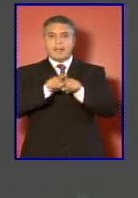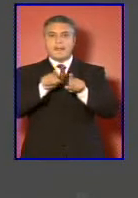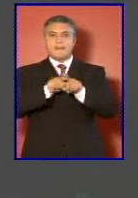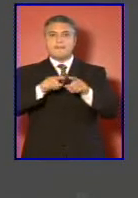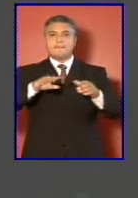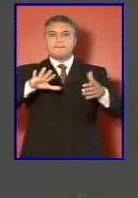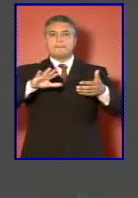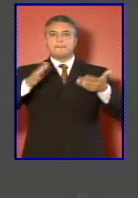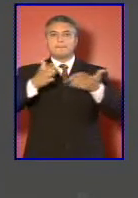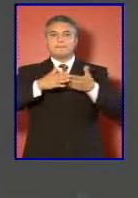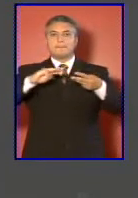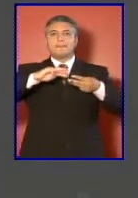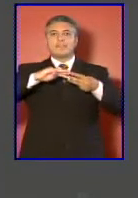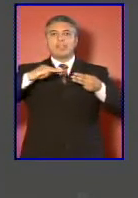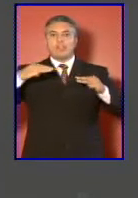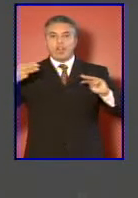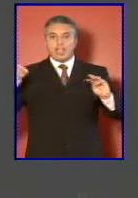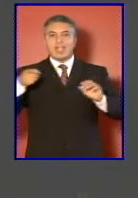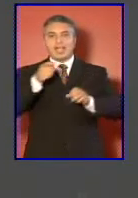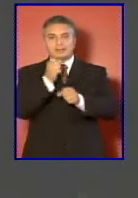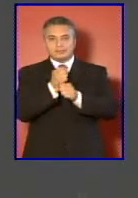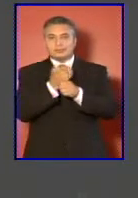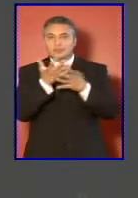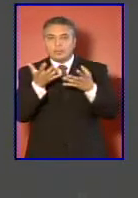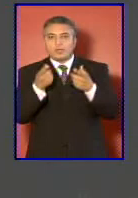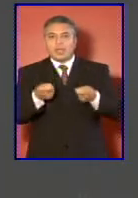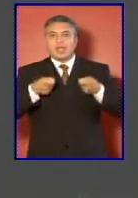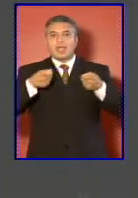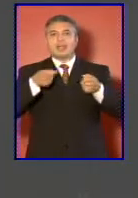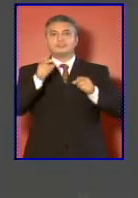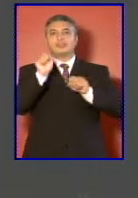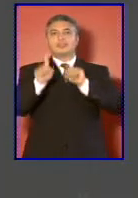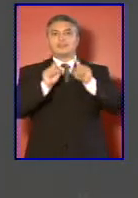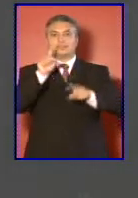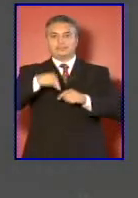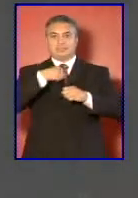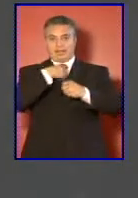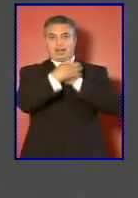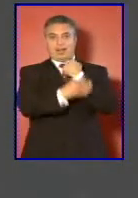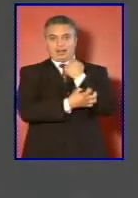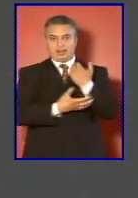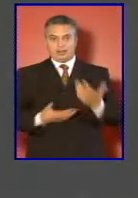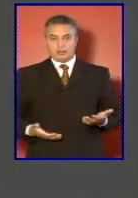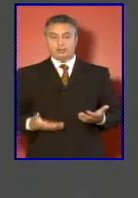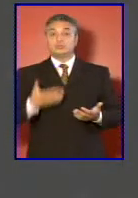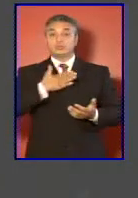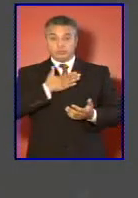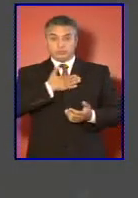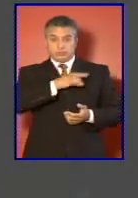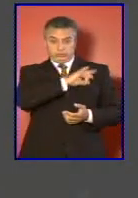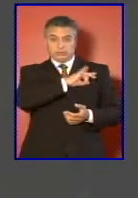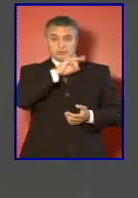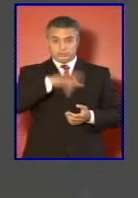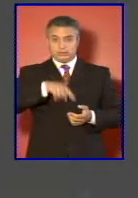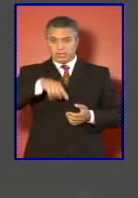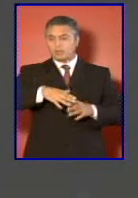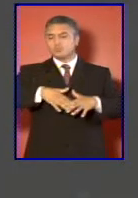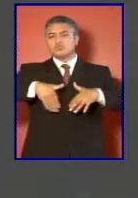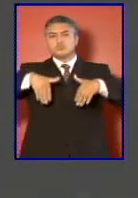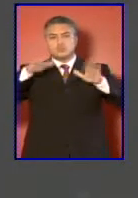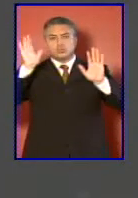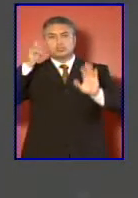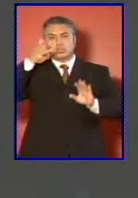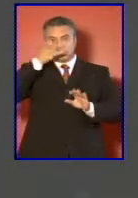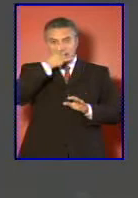el gasto de defensa en la región. Nuestro país hace mucho tiempo ha